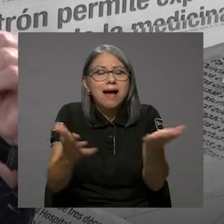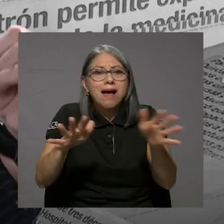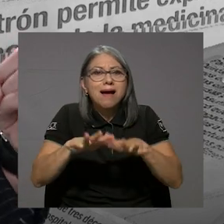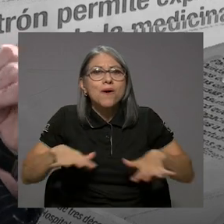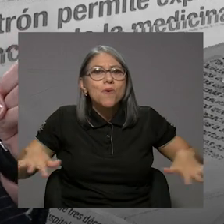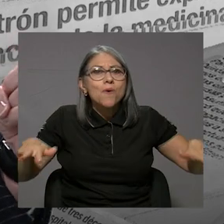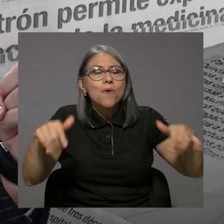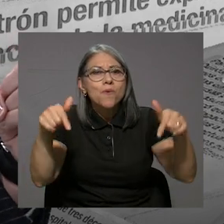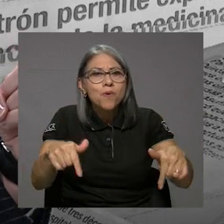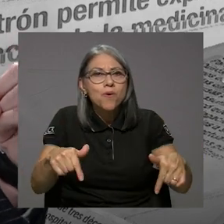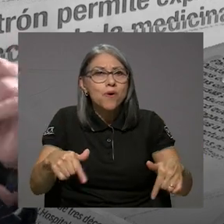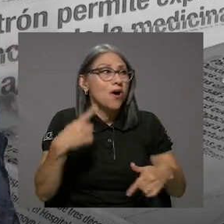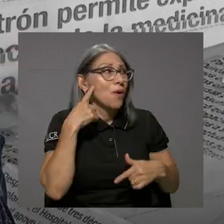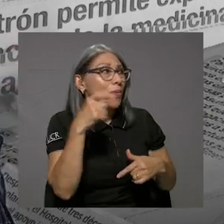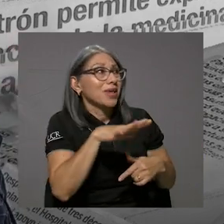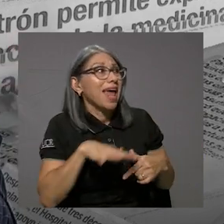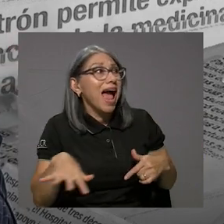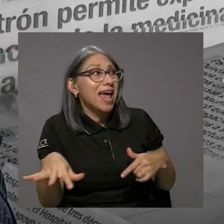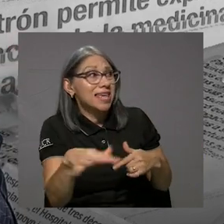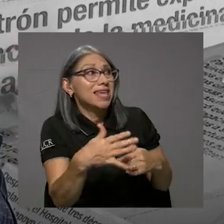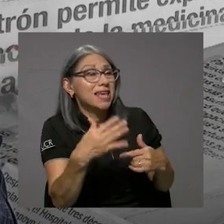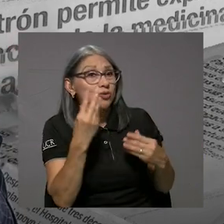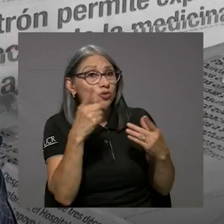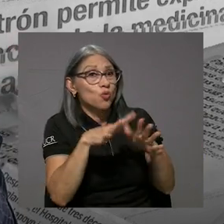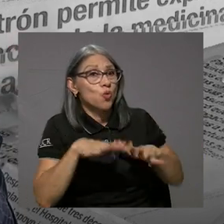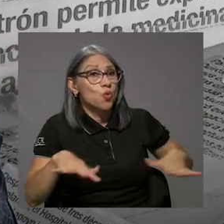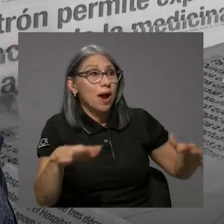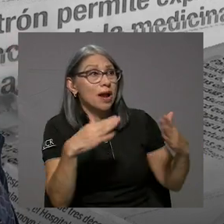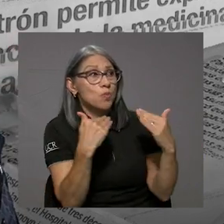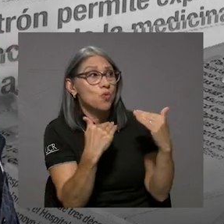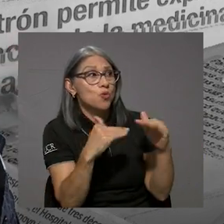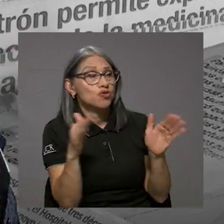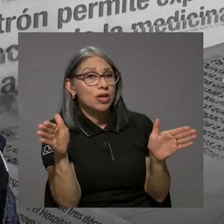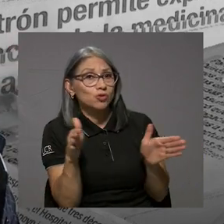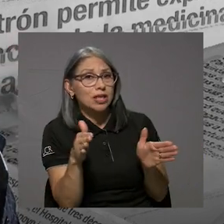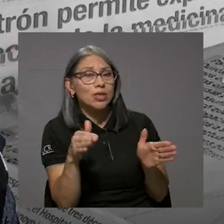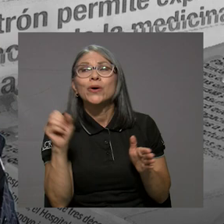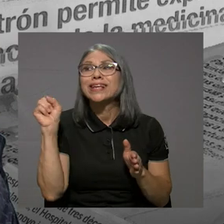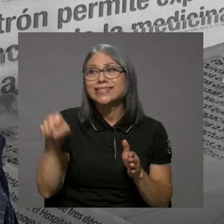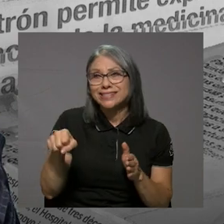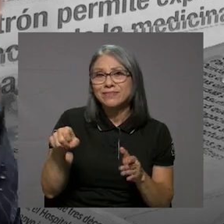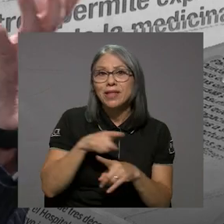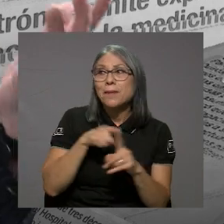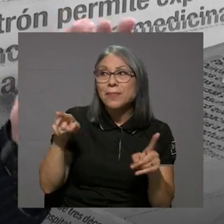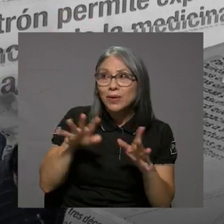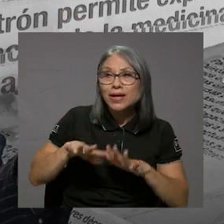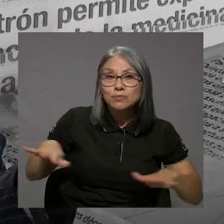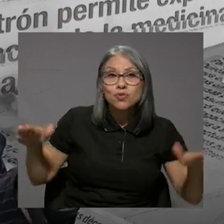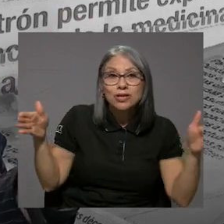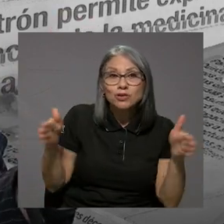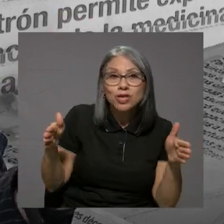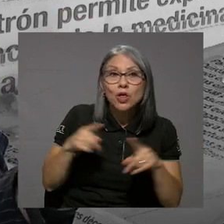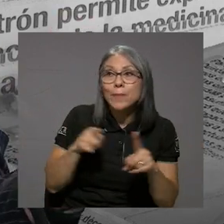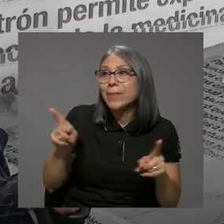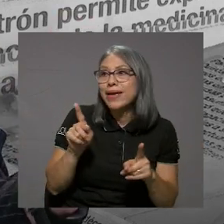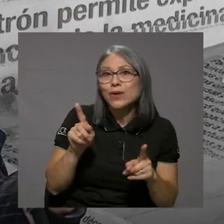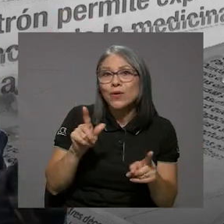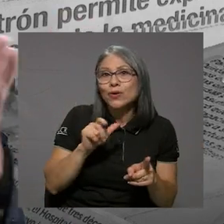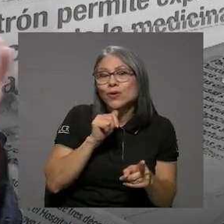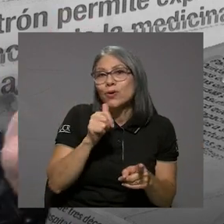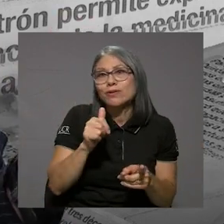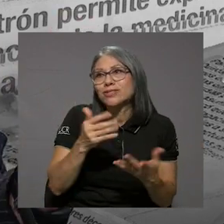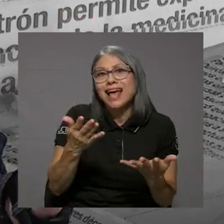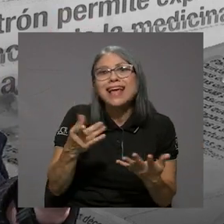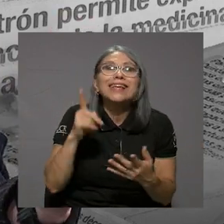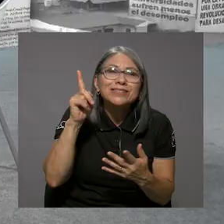ese espacio físico. Porque es muy reducido. Es muy reducido, pero no solo reducido, sino tiene condiciones de una